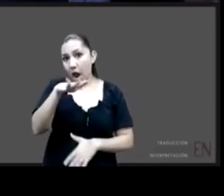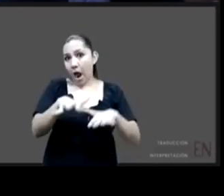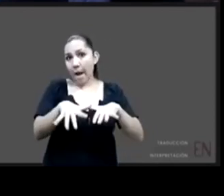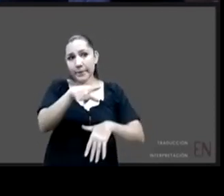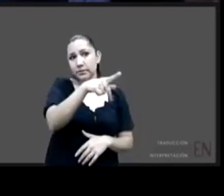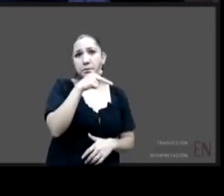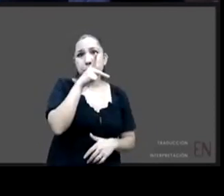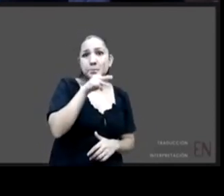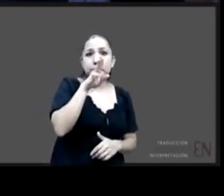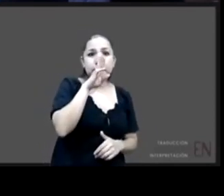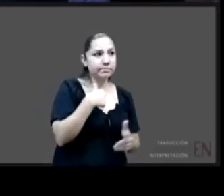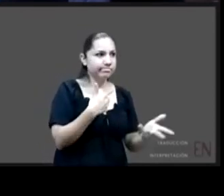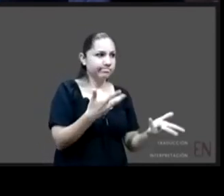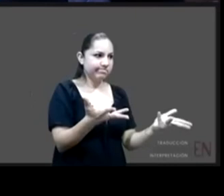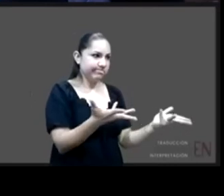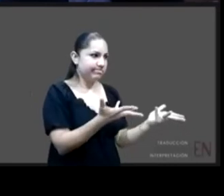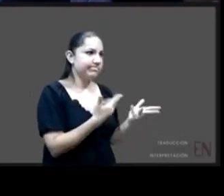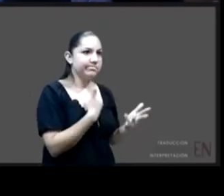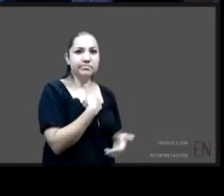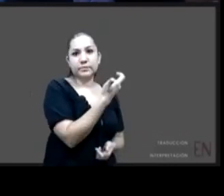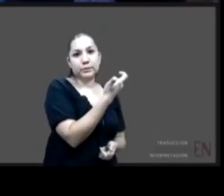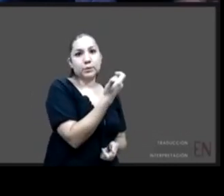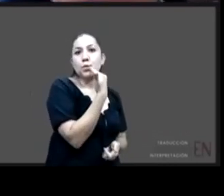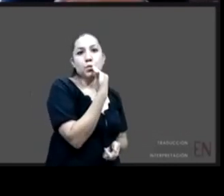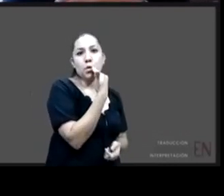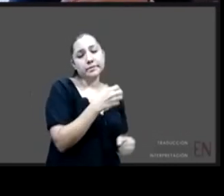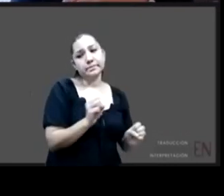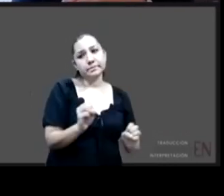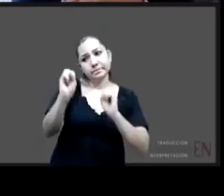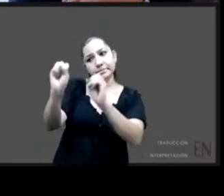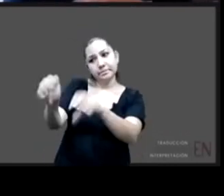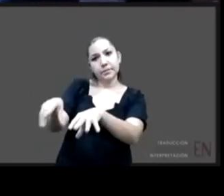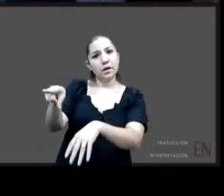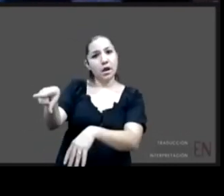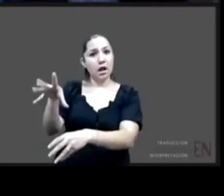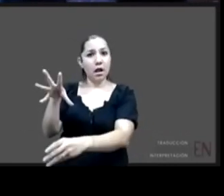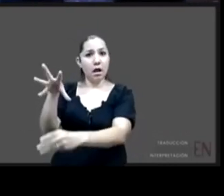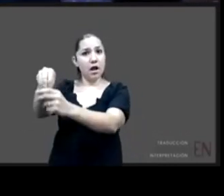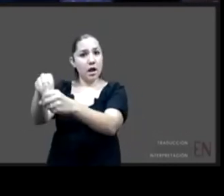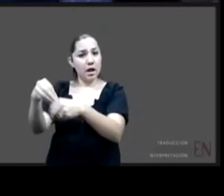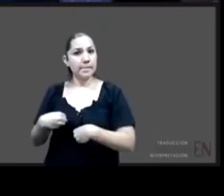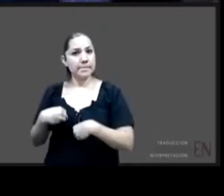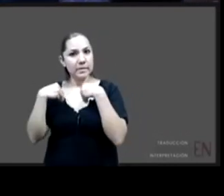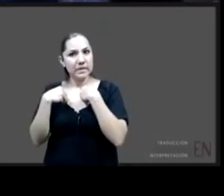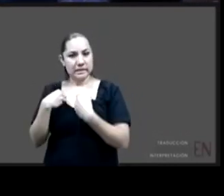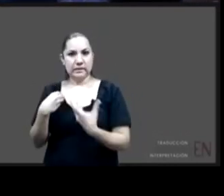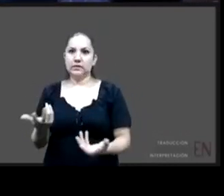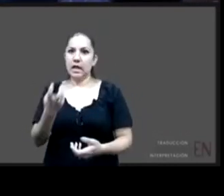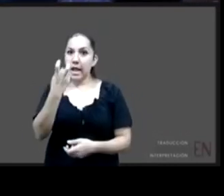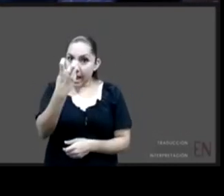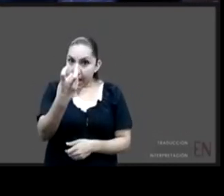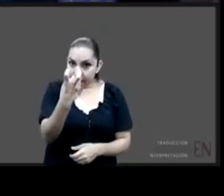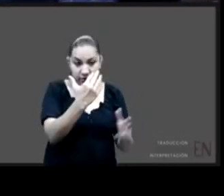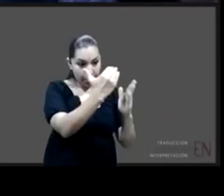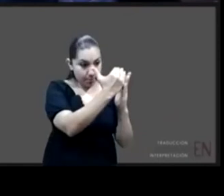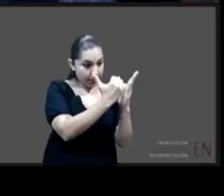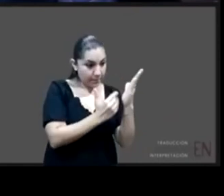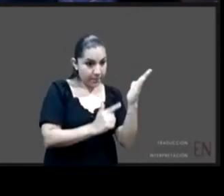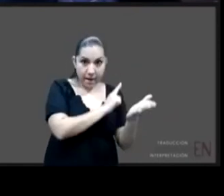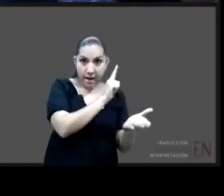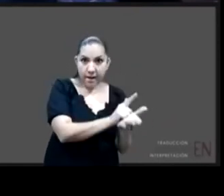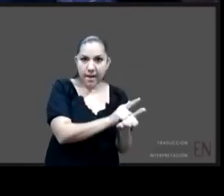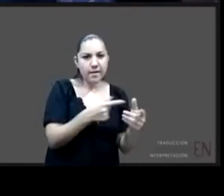lo cual es un contrasentido digamos a lo que nos está marcando la ley